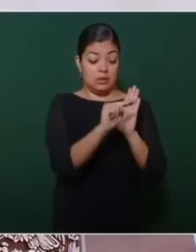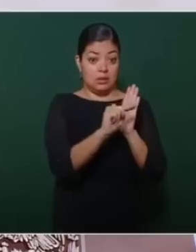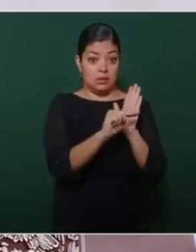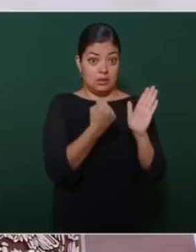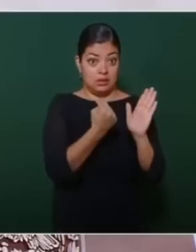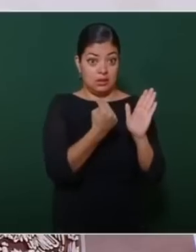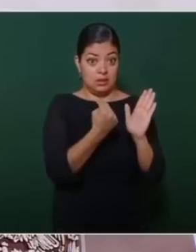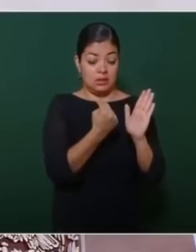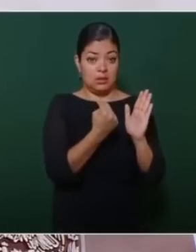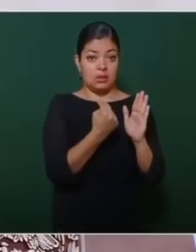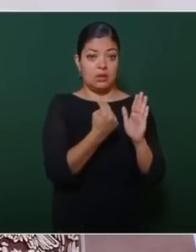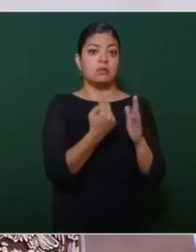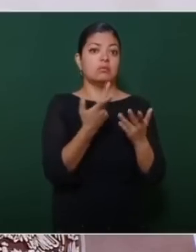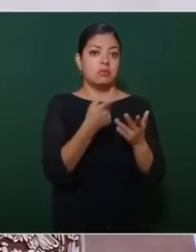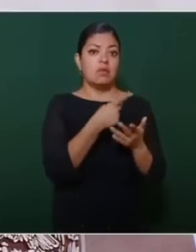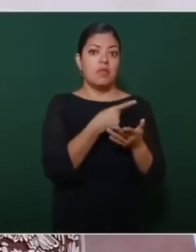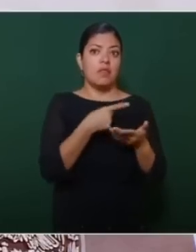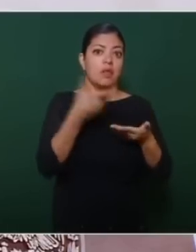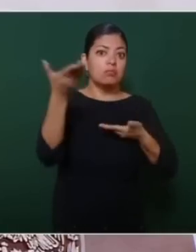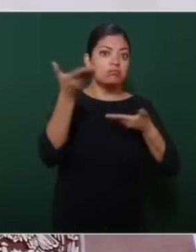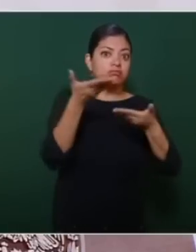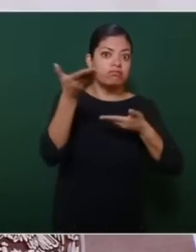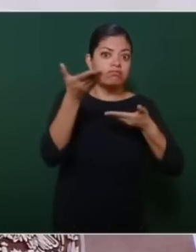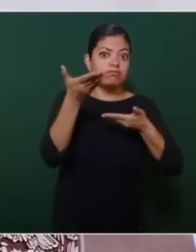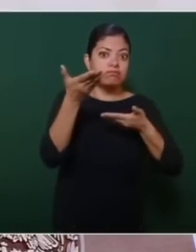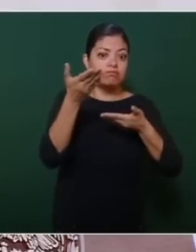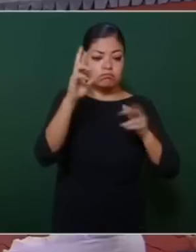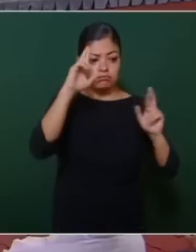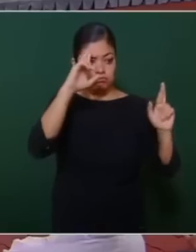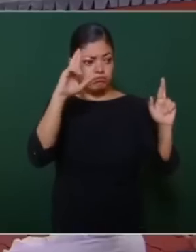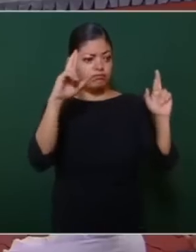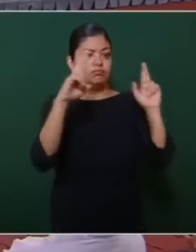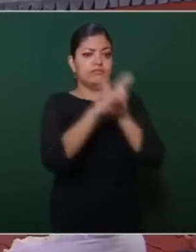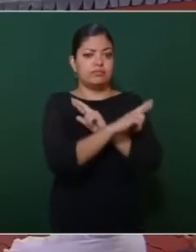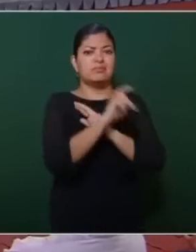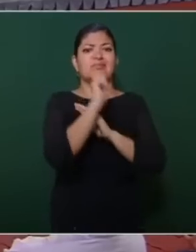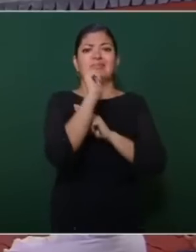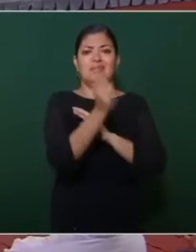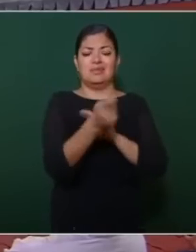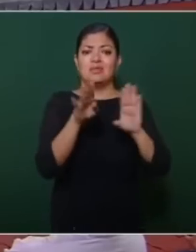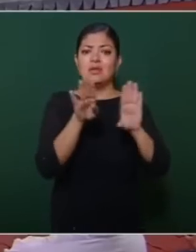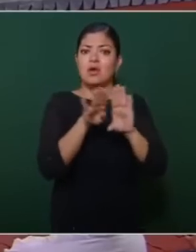las partes confirman su pleno respeto por la soberanía